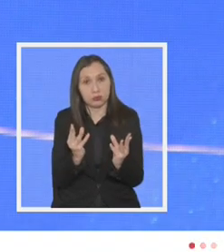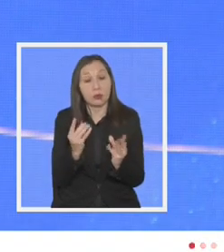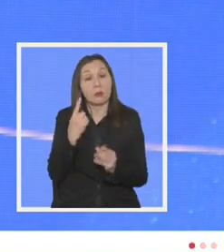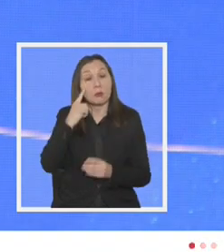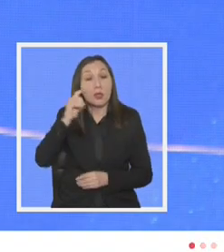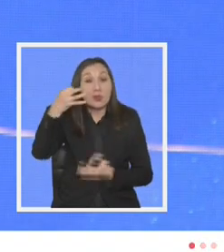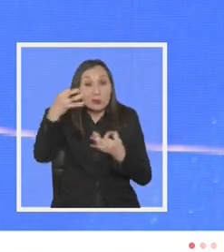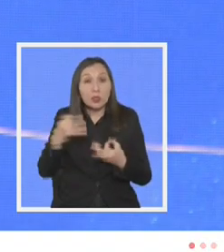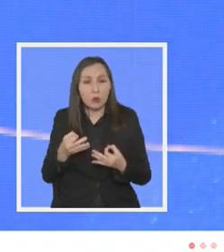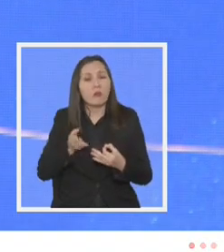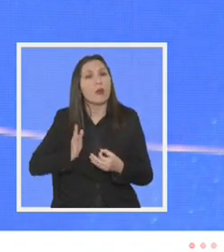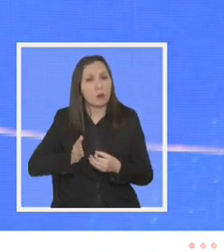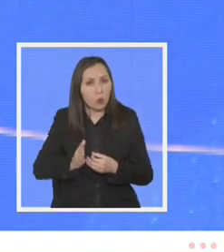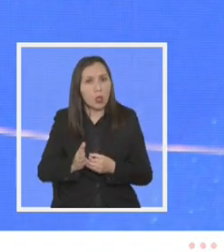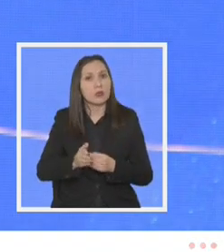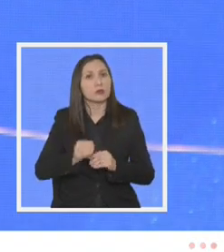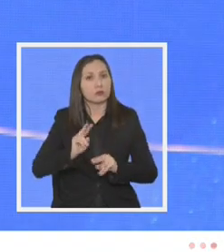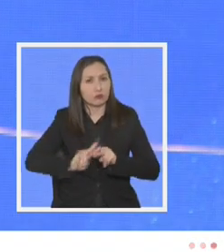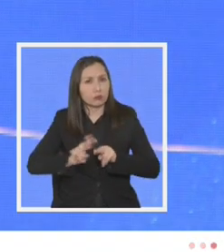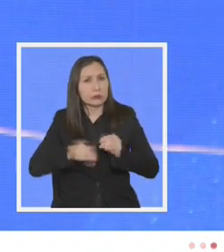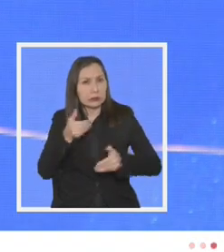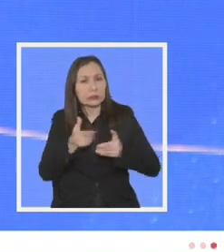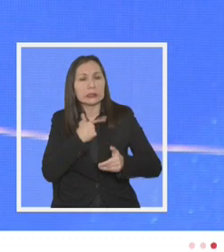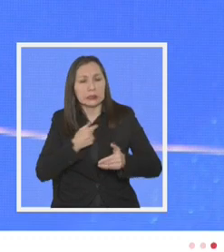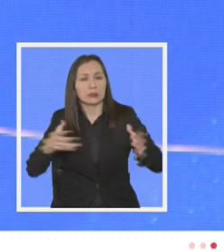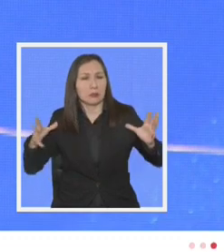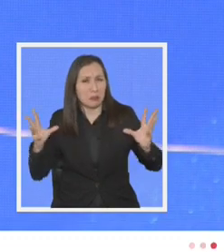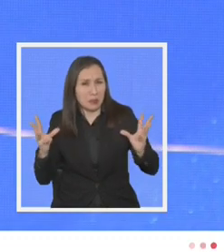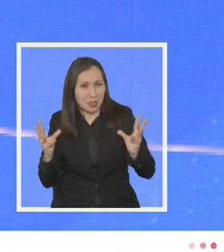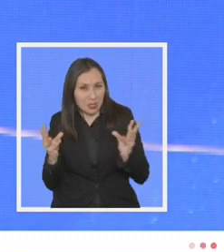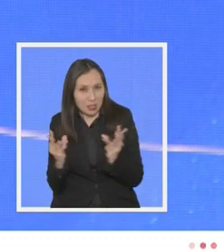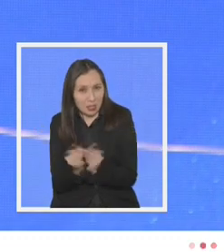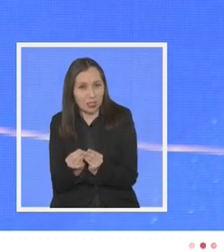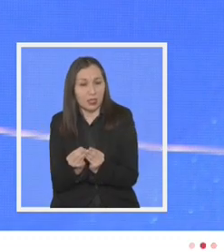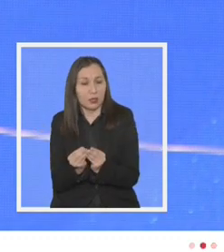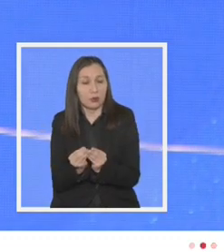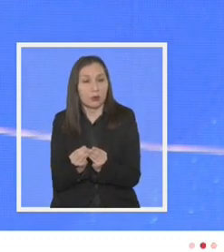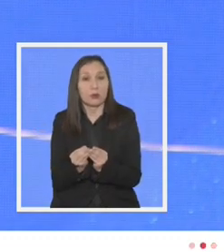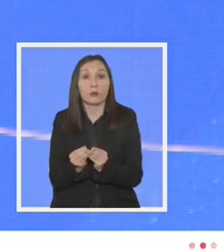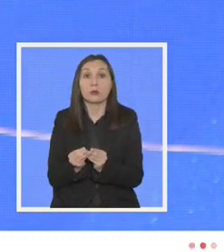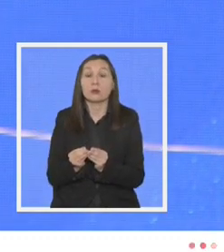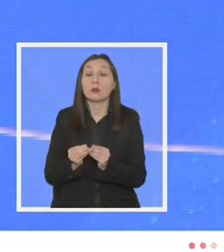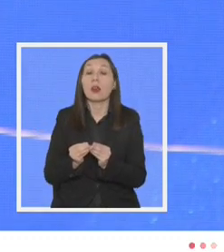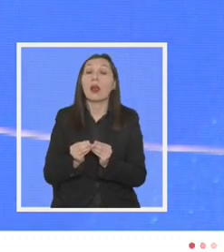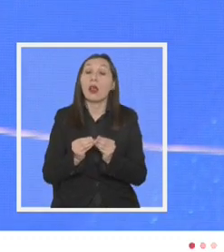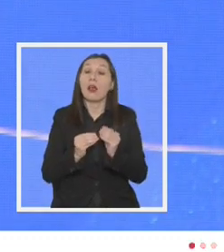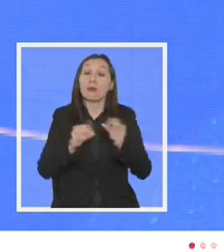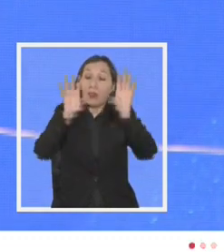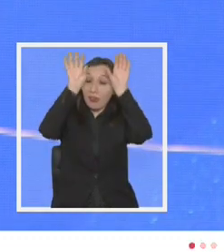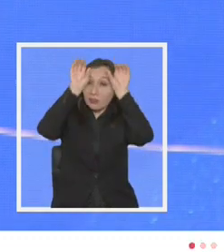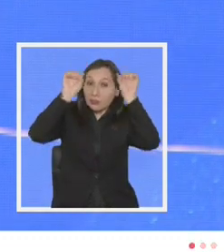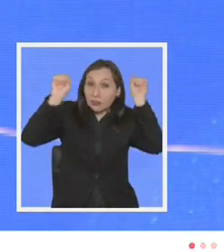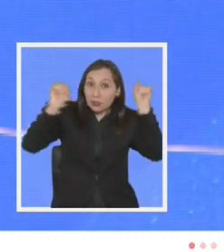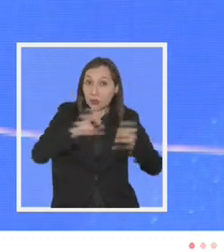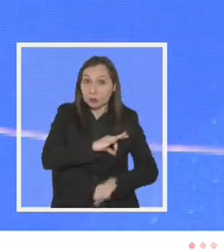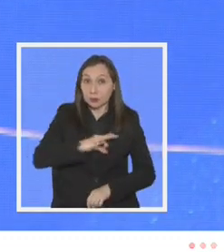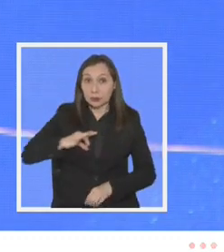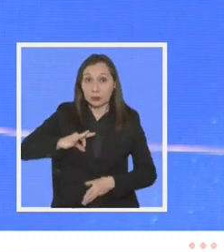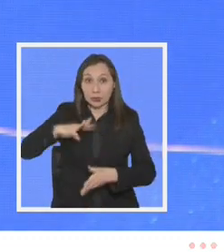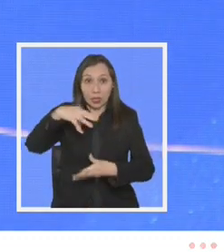Y les aseguro que vamos a seguir y continuar en esa dirección. Por acción de la Fiscalía y del Ministerio del Interior